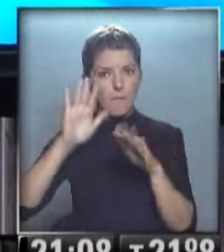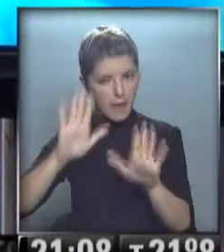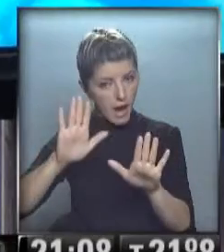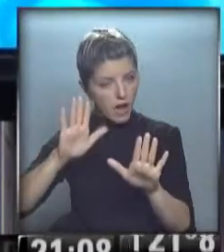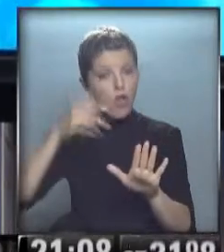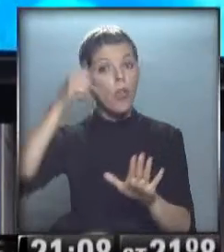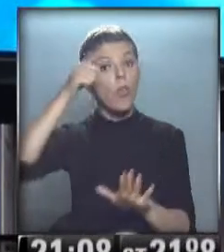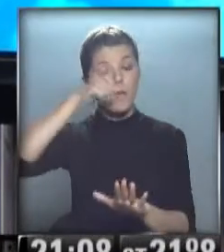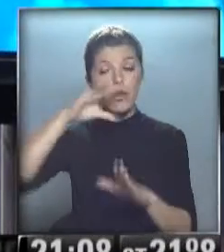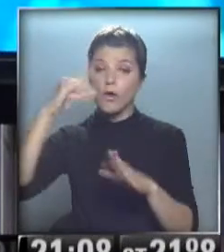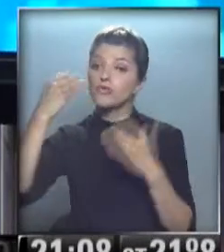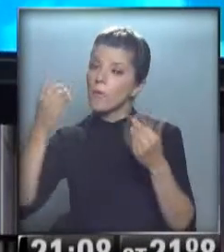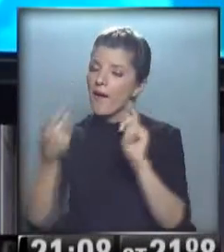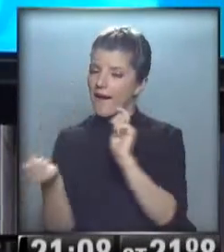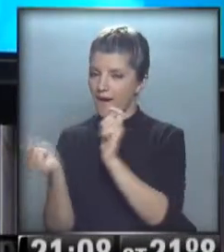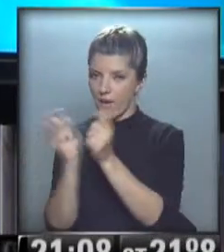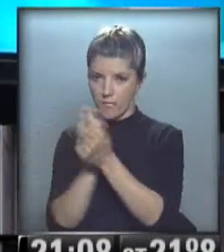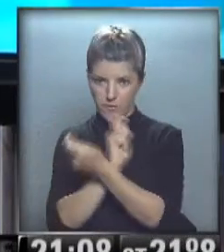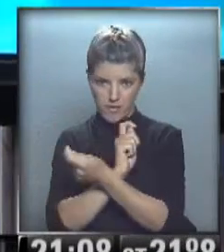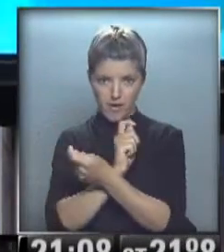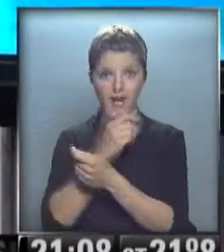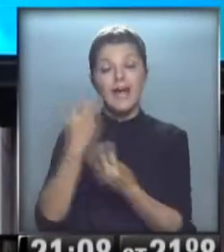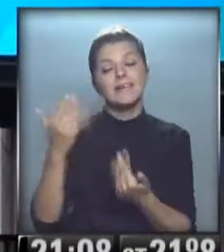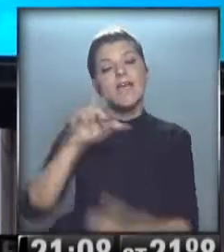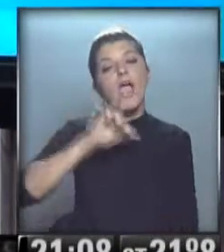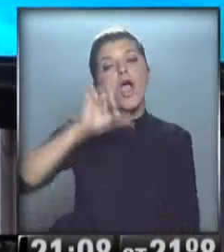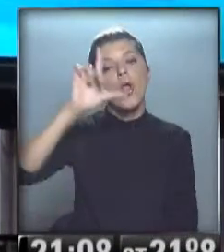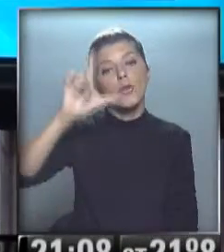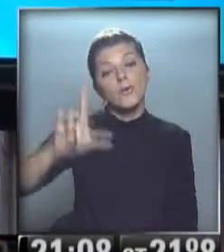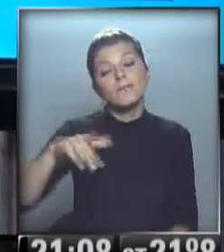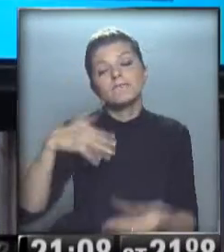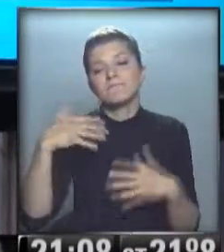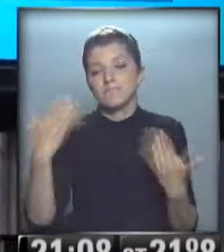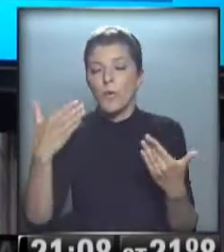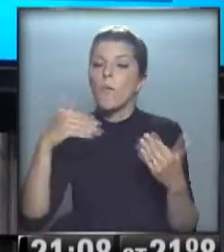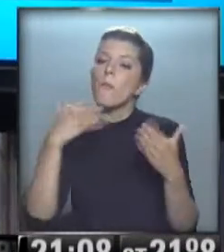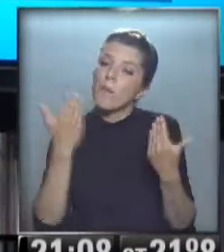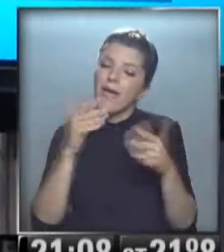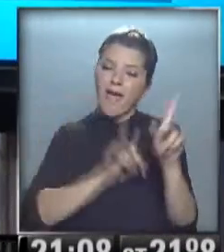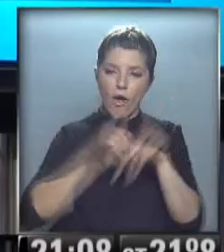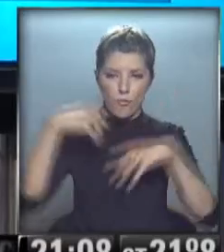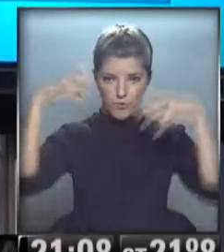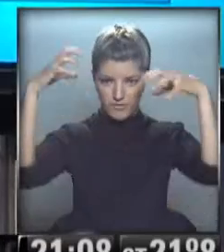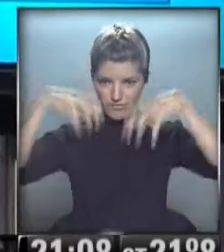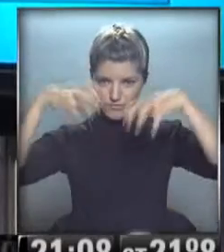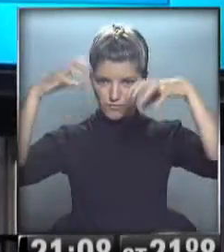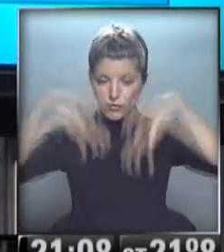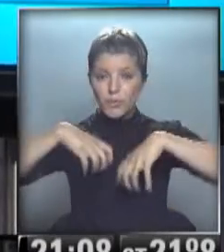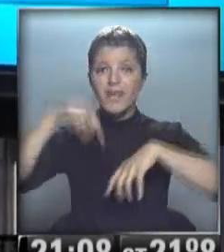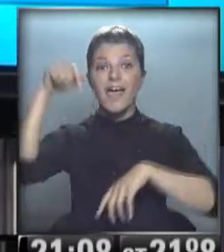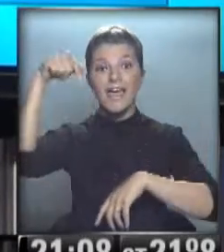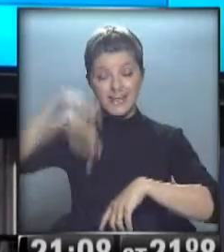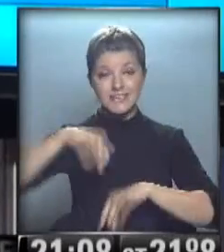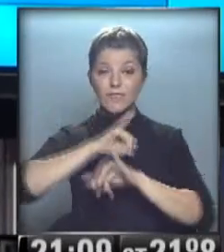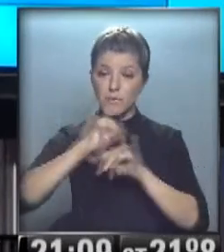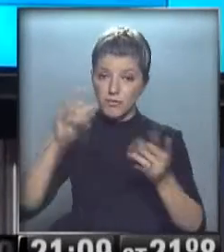noche posiblemente desmejoren las condiciones meteorológicas y el lunes también, lamentablemente, la posibilidad de algunas precipitaciones. Como siempre,